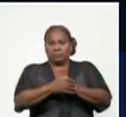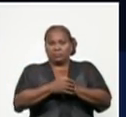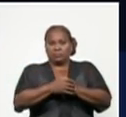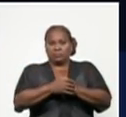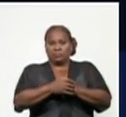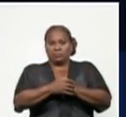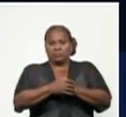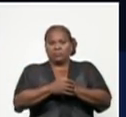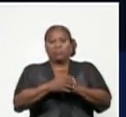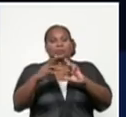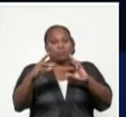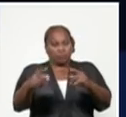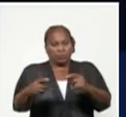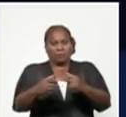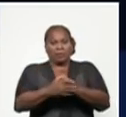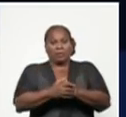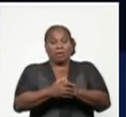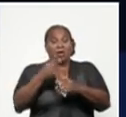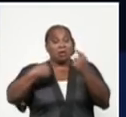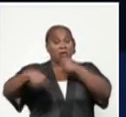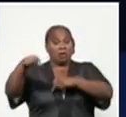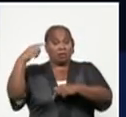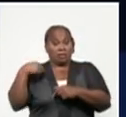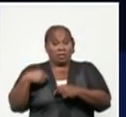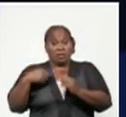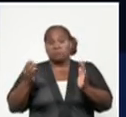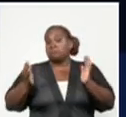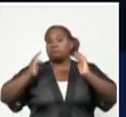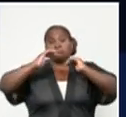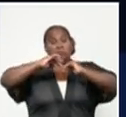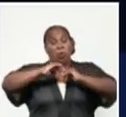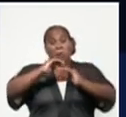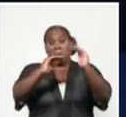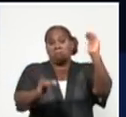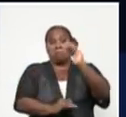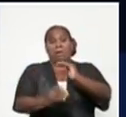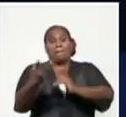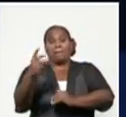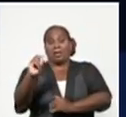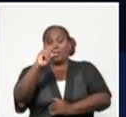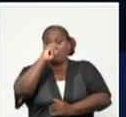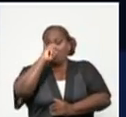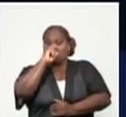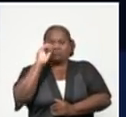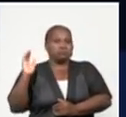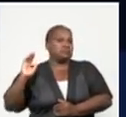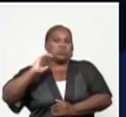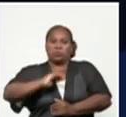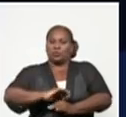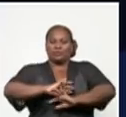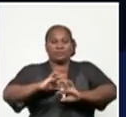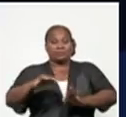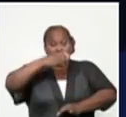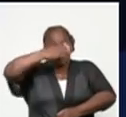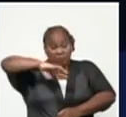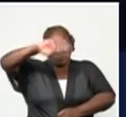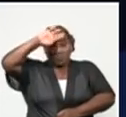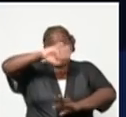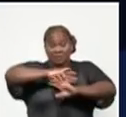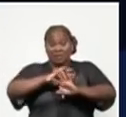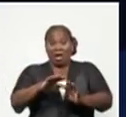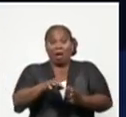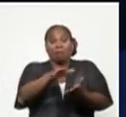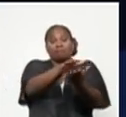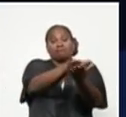Nuevamente, en el día de ayer no tuvimos menores de 20 años, no obstante, ya nuestro país acumula